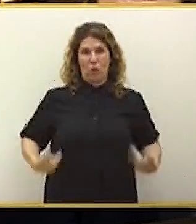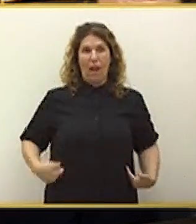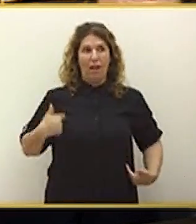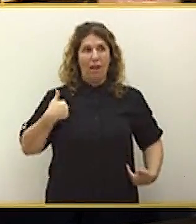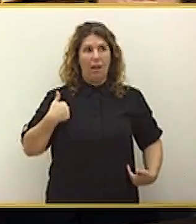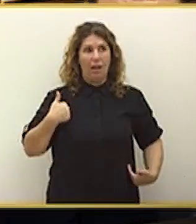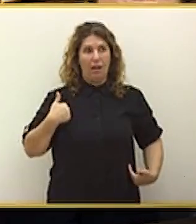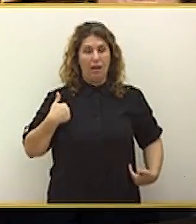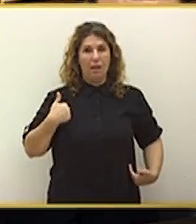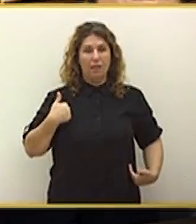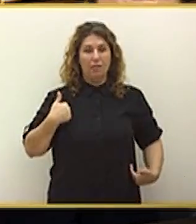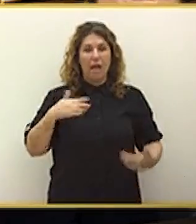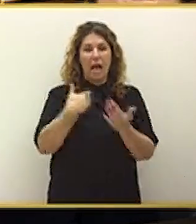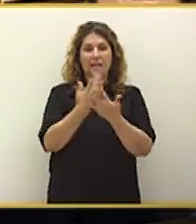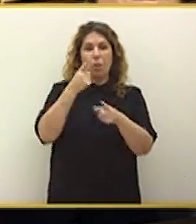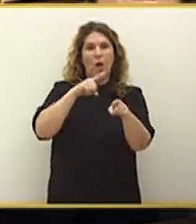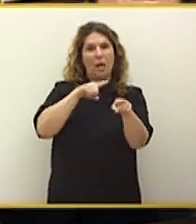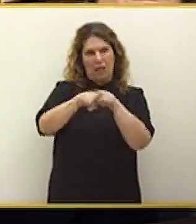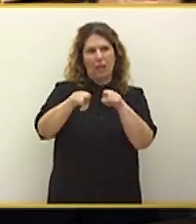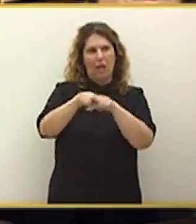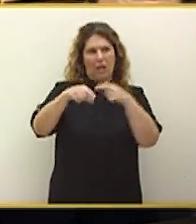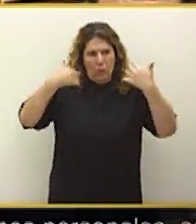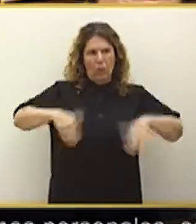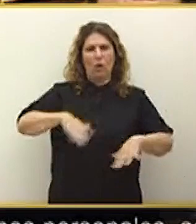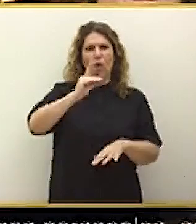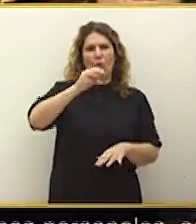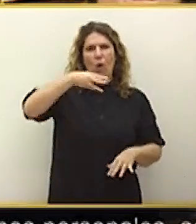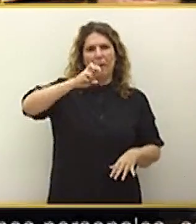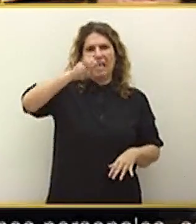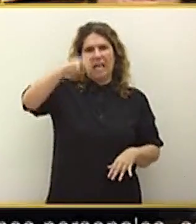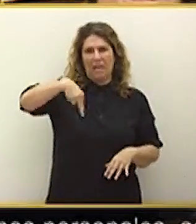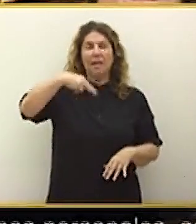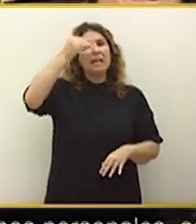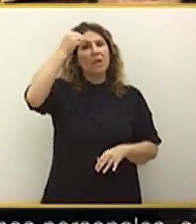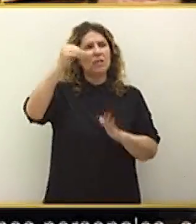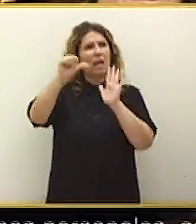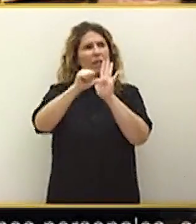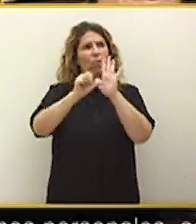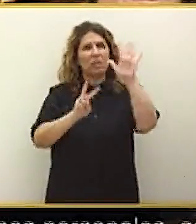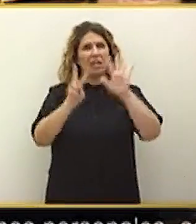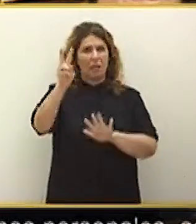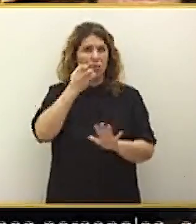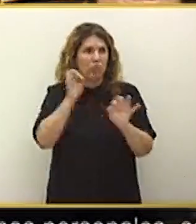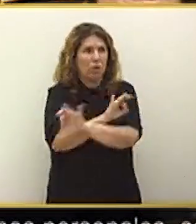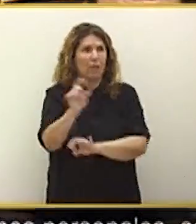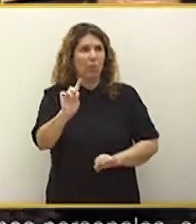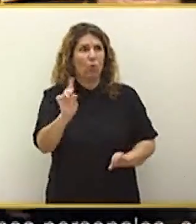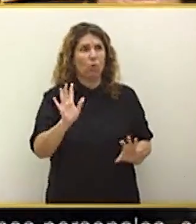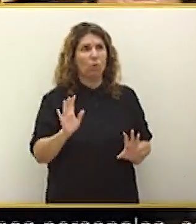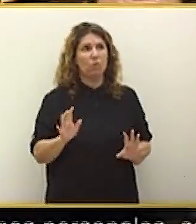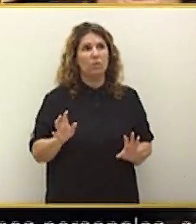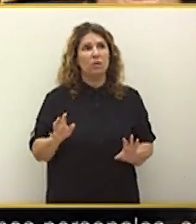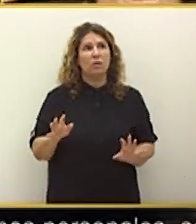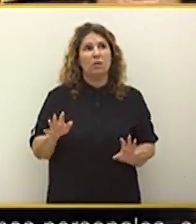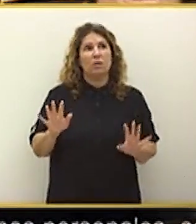una crítica a Dominen, creo que se trata del artículo 72, si no me equivoco. En este caso,